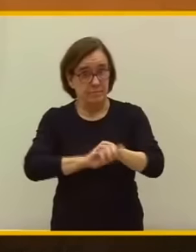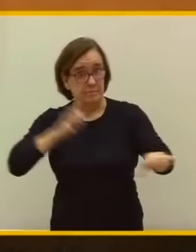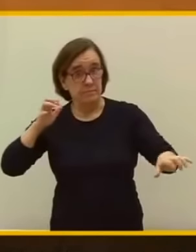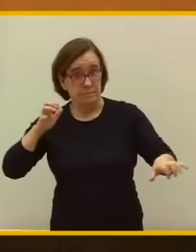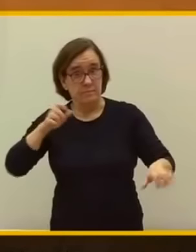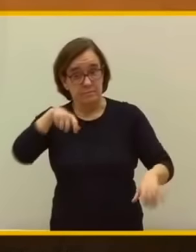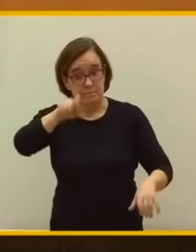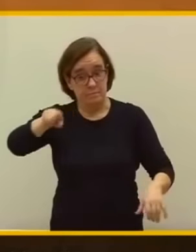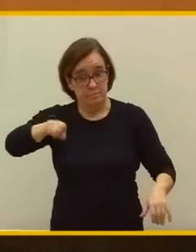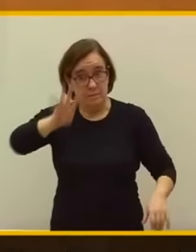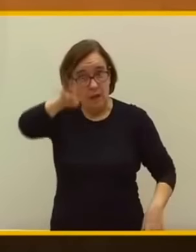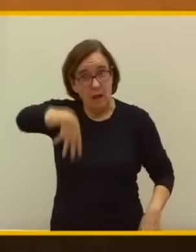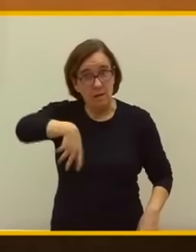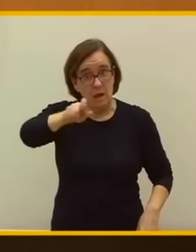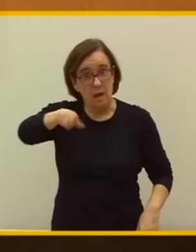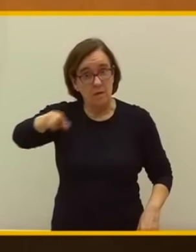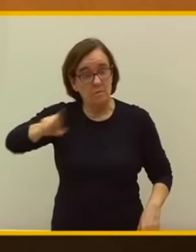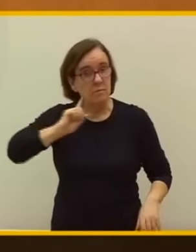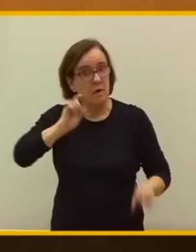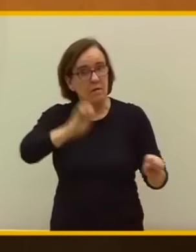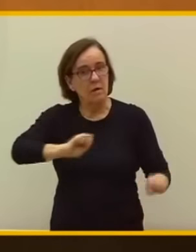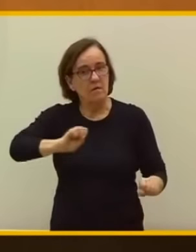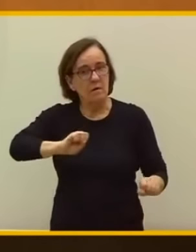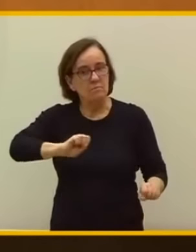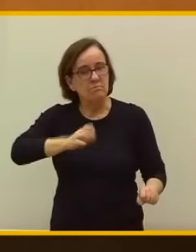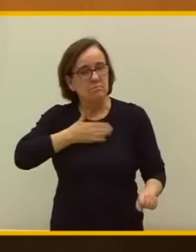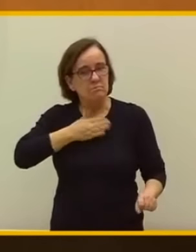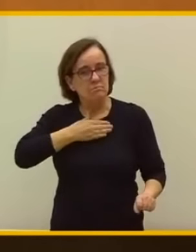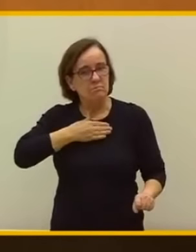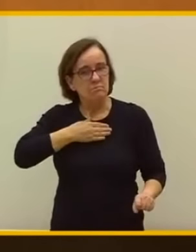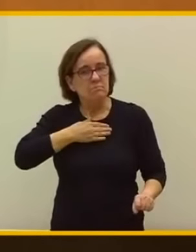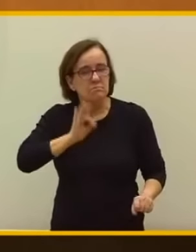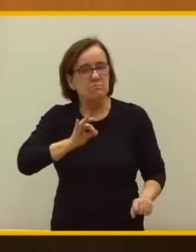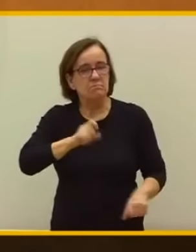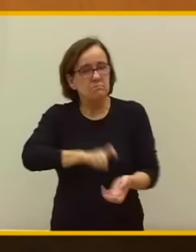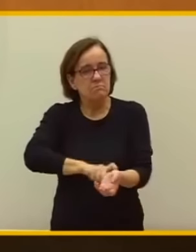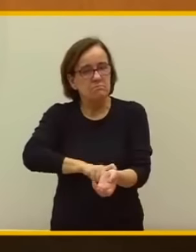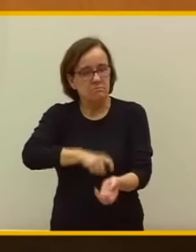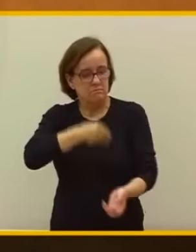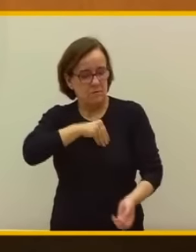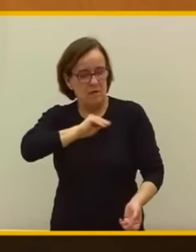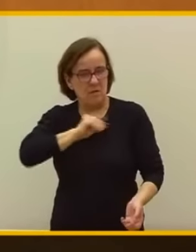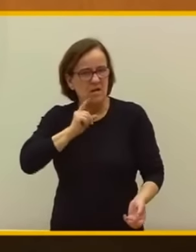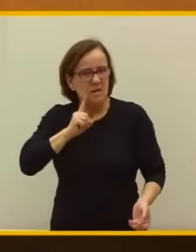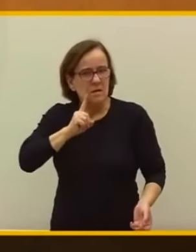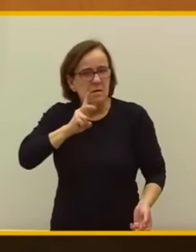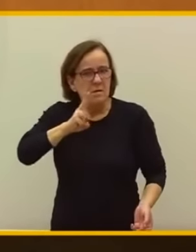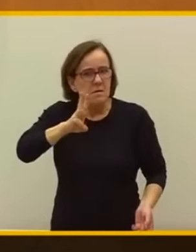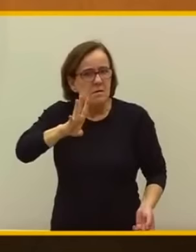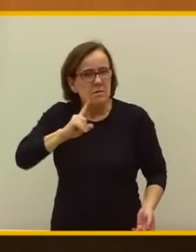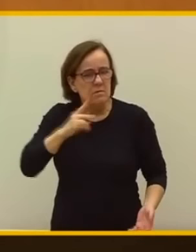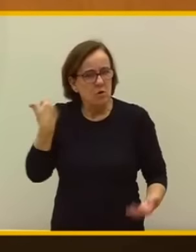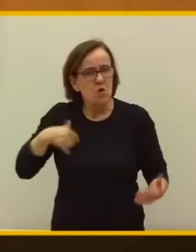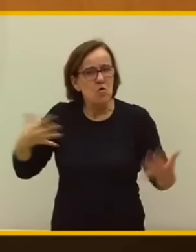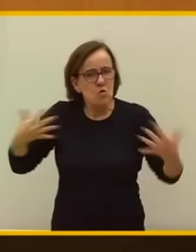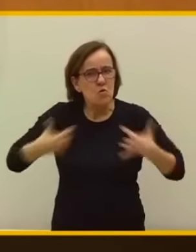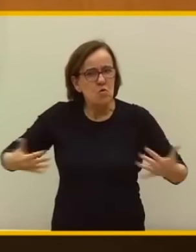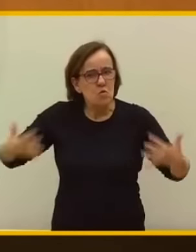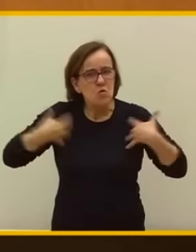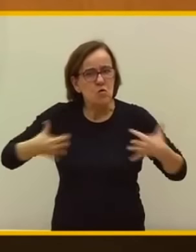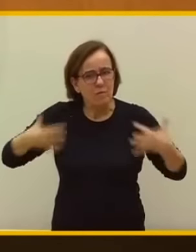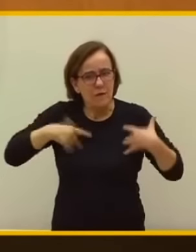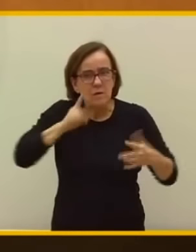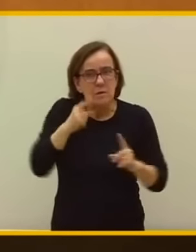de catalanes que defienden su españolidad y que llevan décadas sufriendo la hostilidad de ustedes.